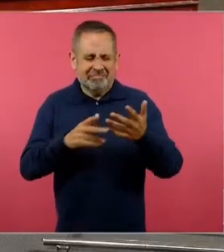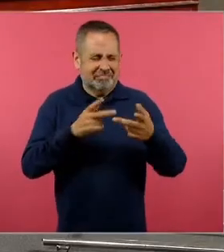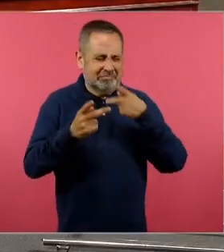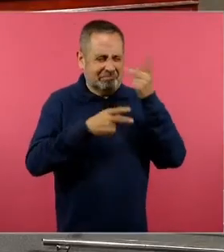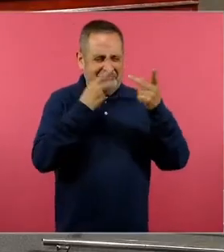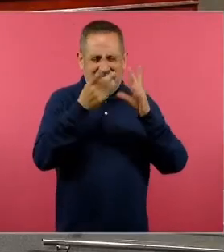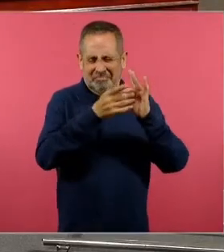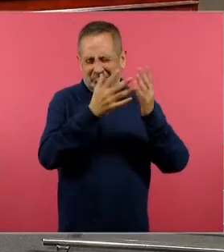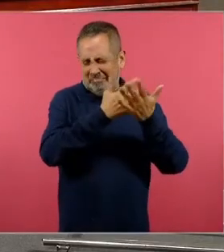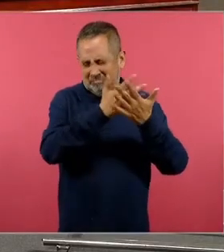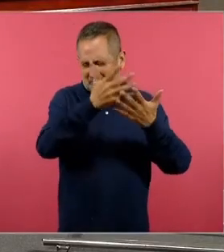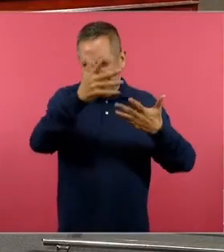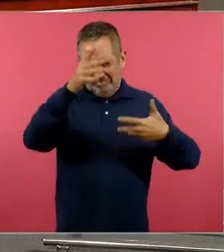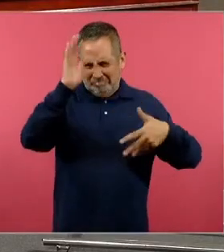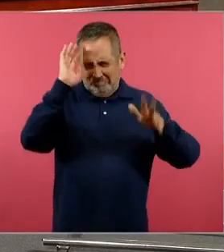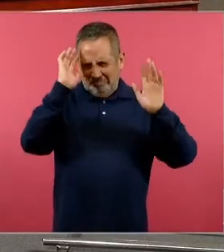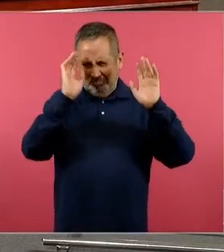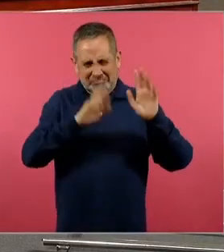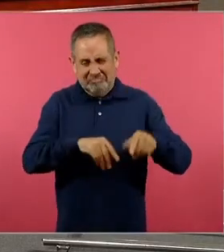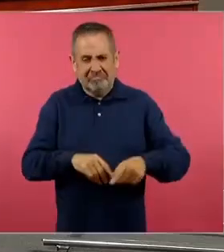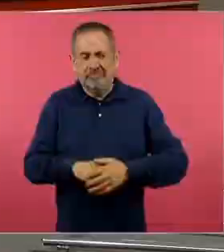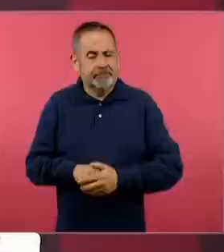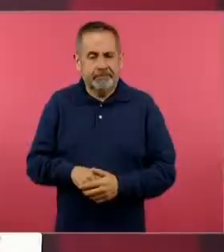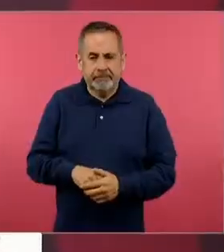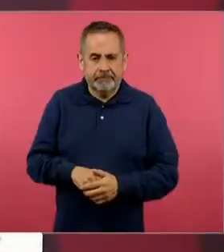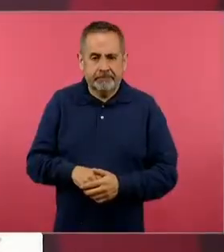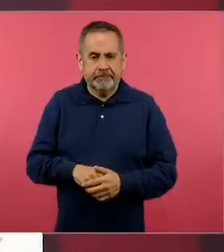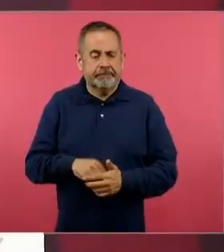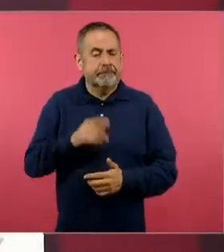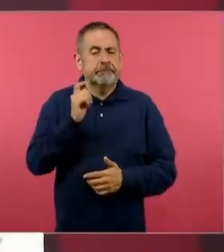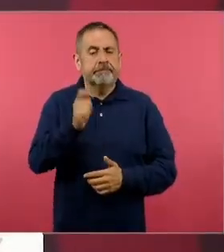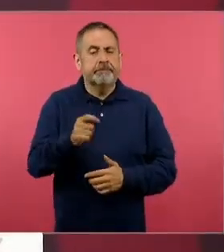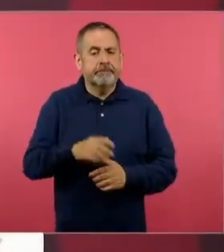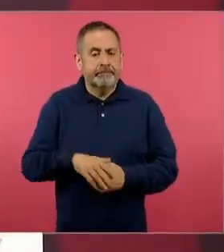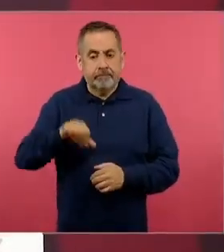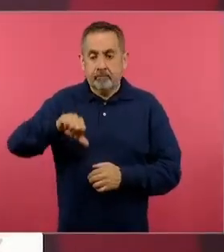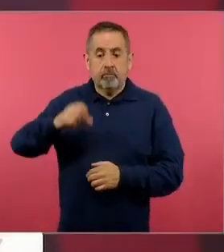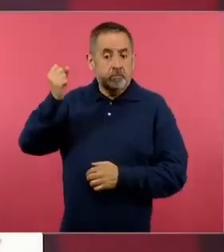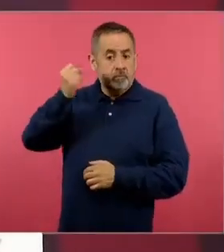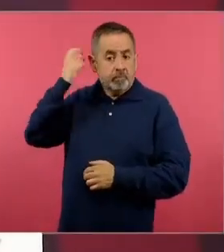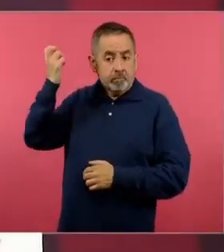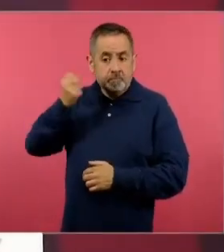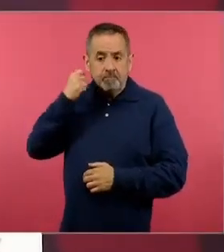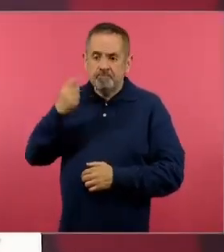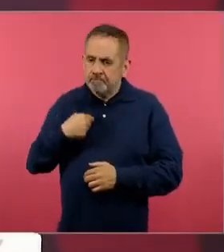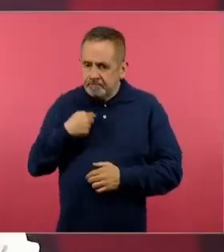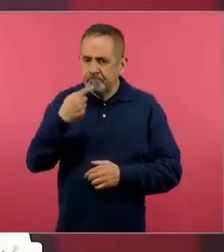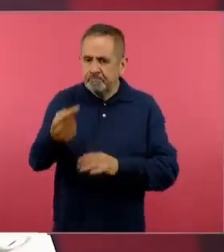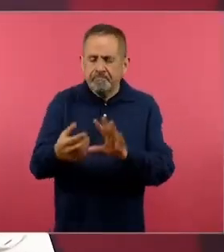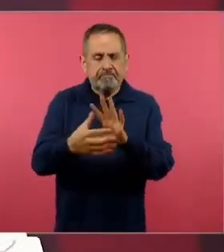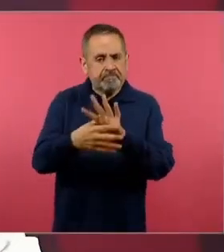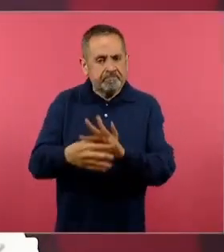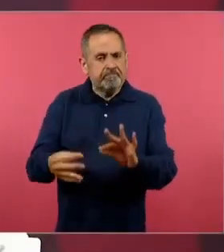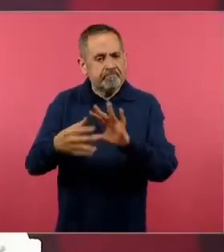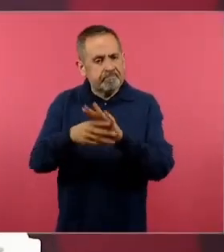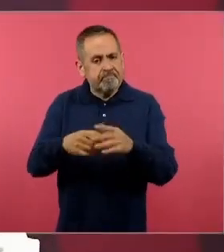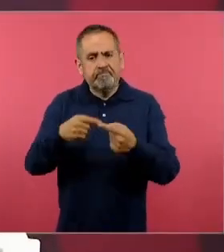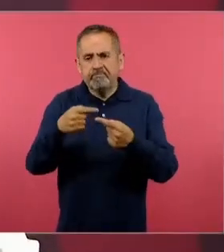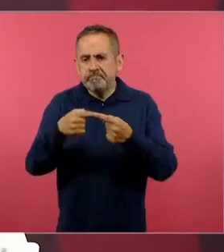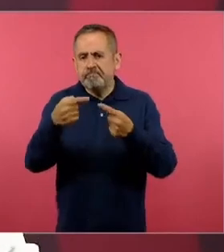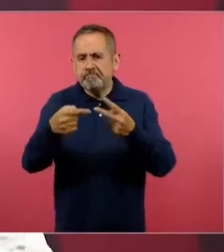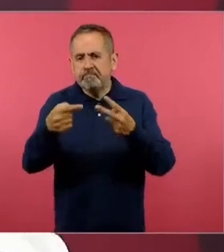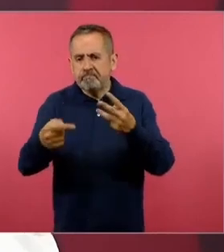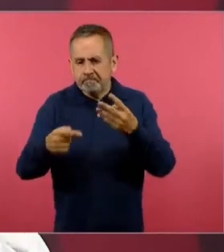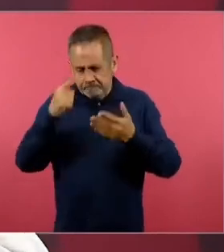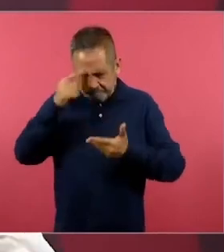de información que se dio incluso el origen de estas conferencias para poder explicar cuál es el proceso que